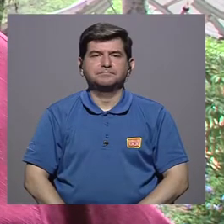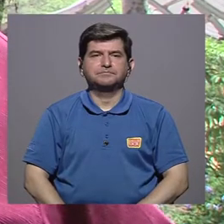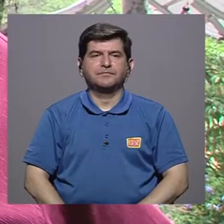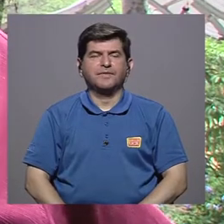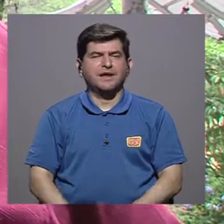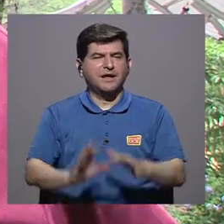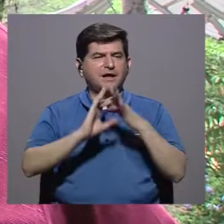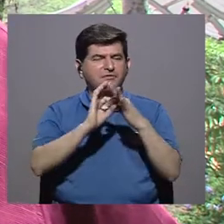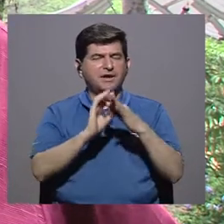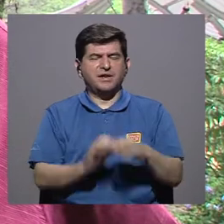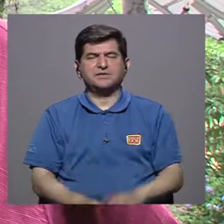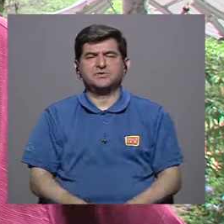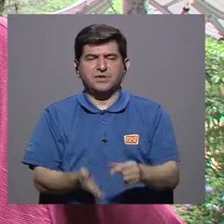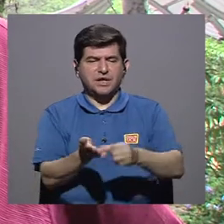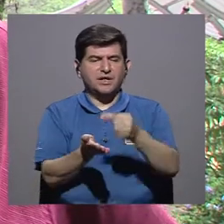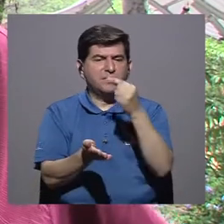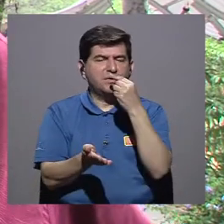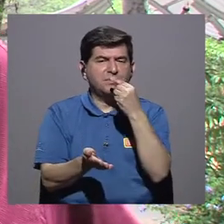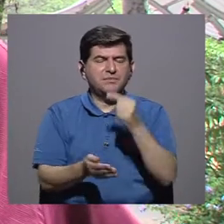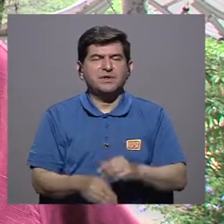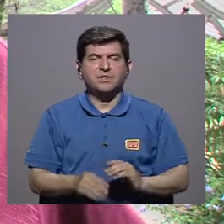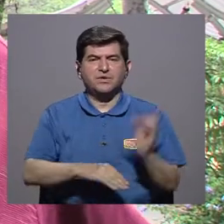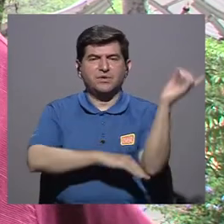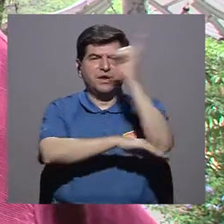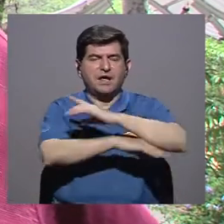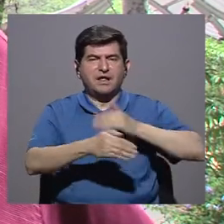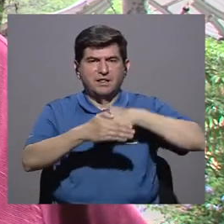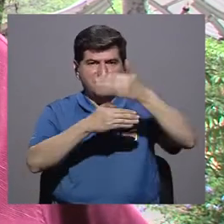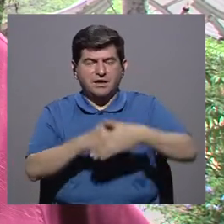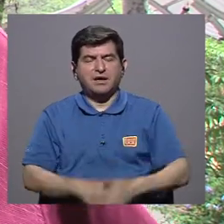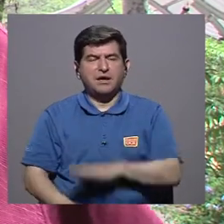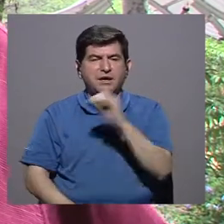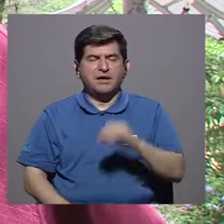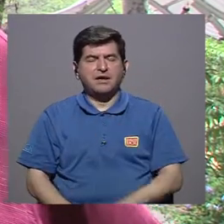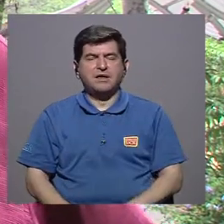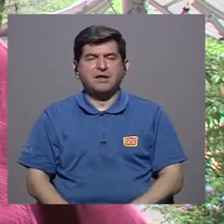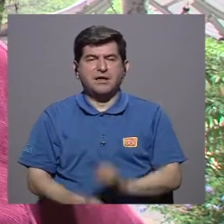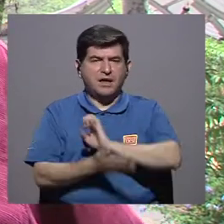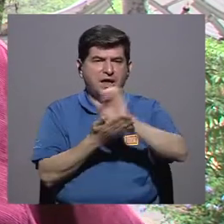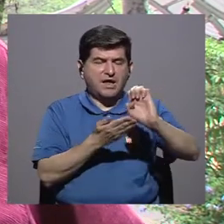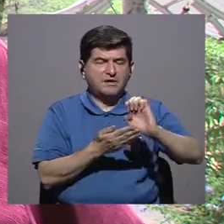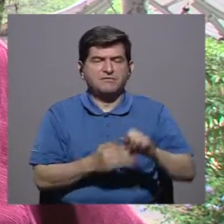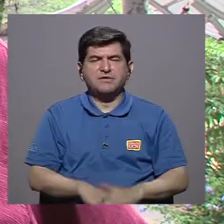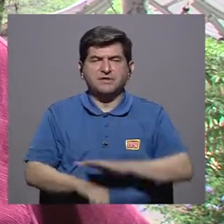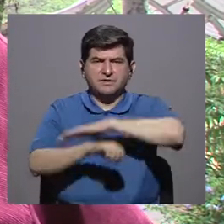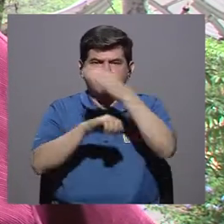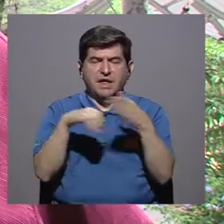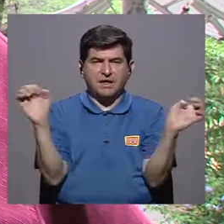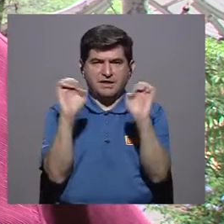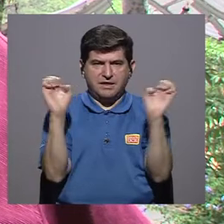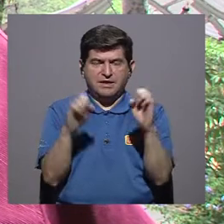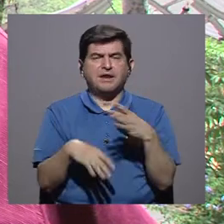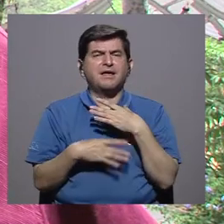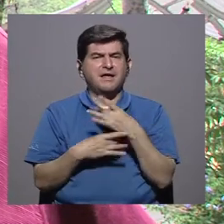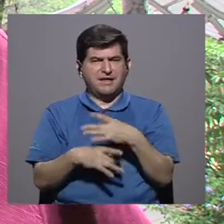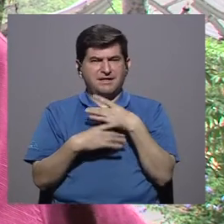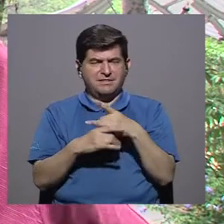Con respecto a la píldora del día después y los métodos anticonceptivos de emergencia es interesante